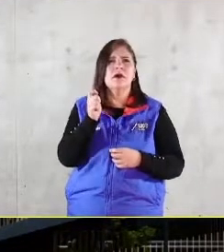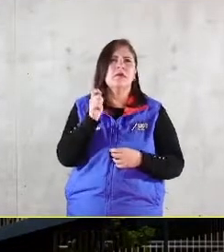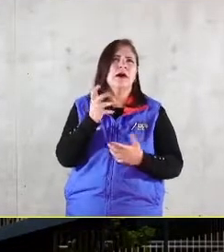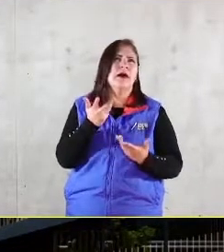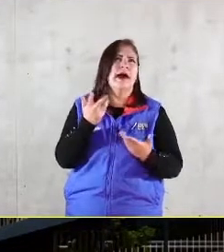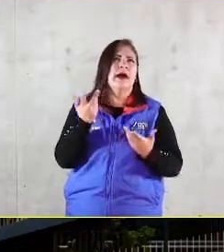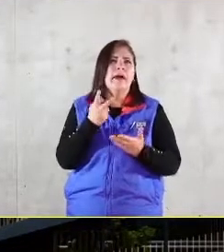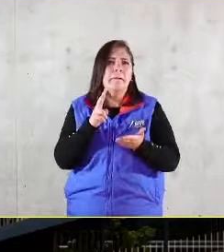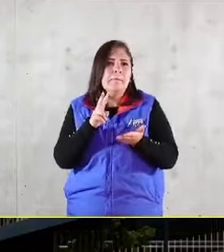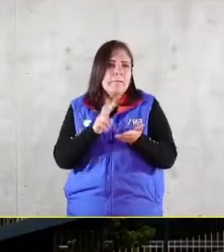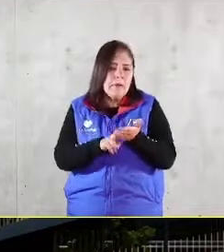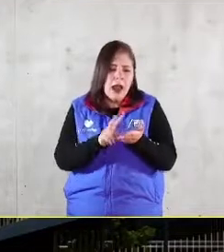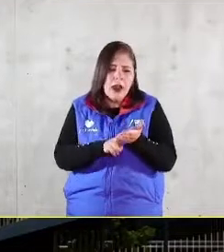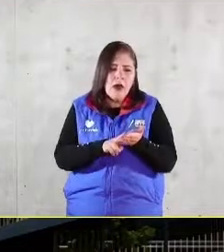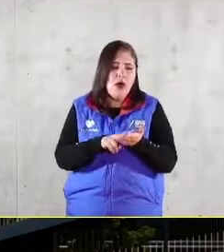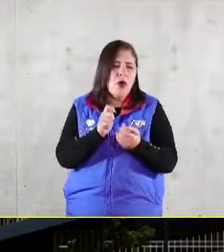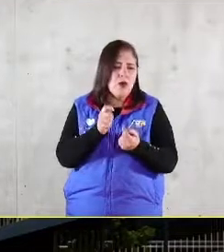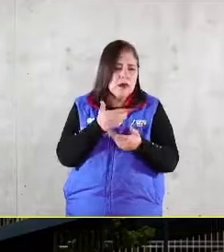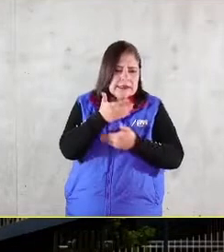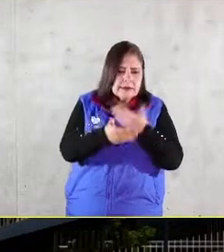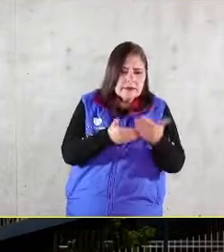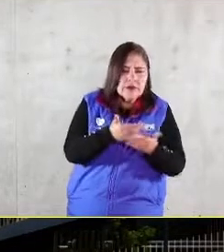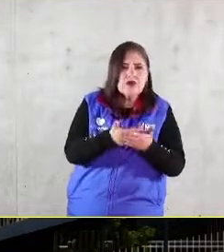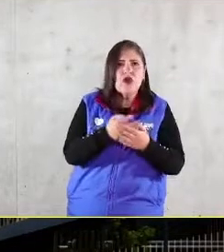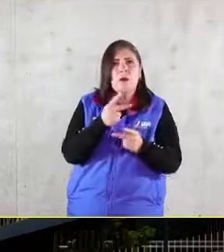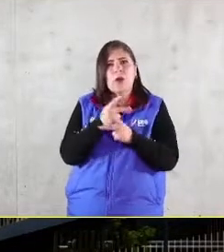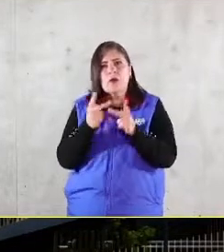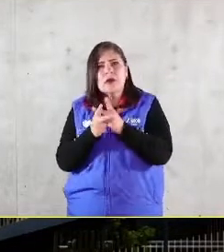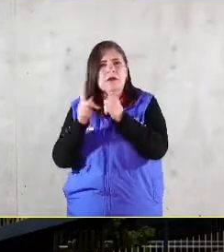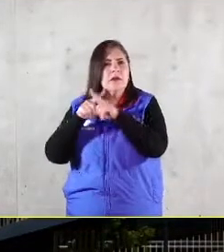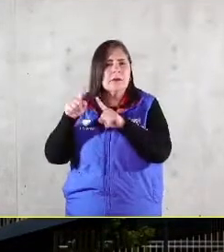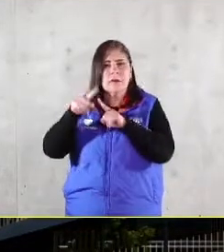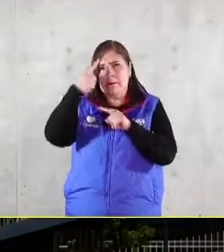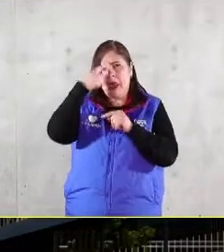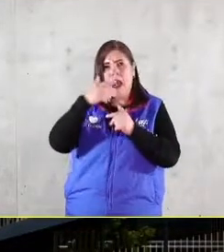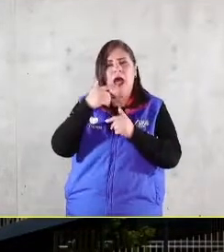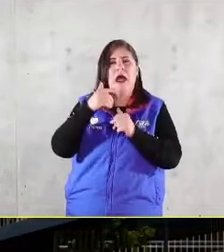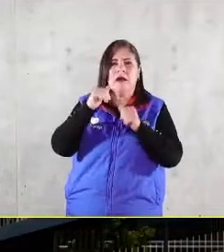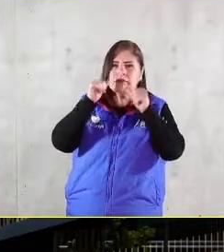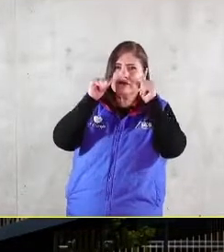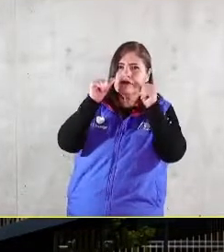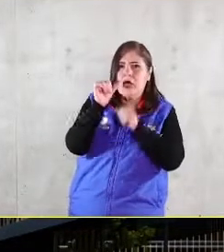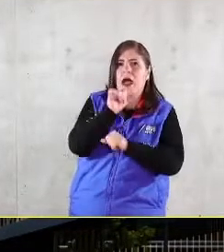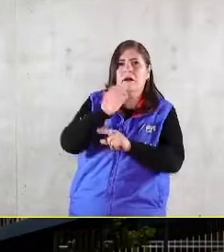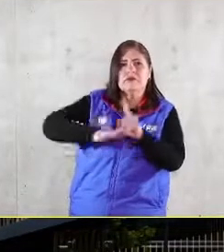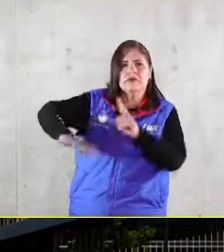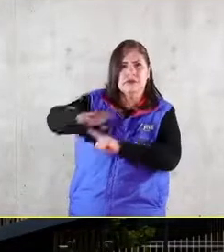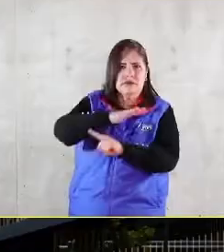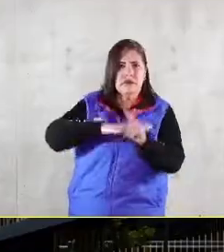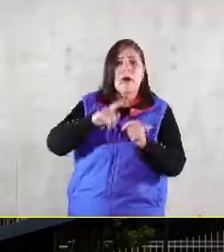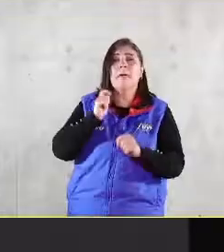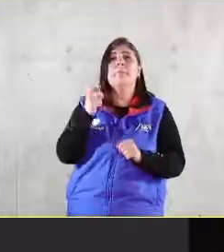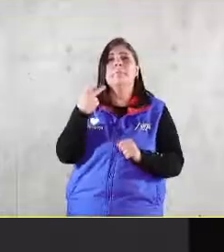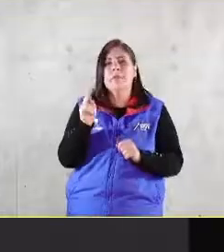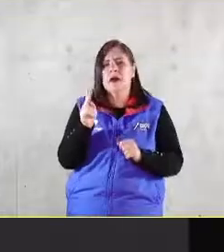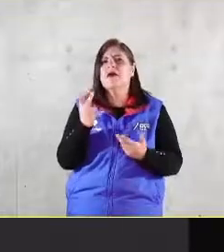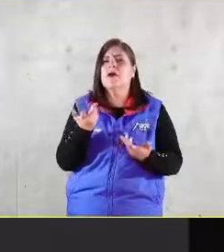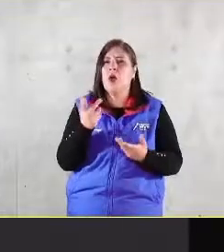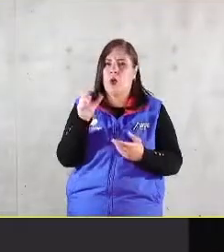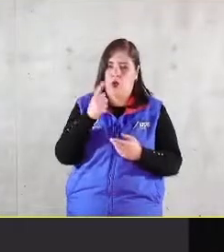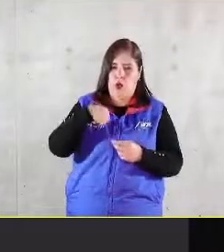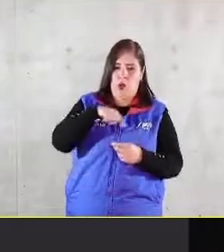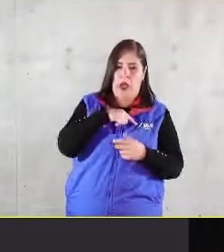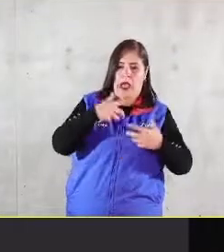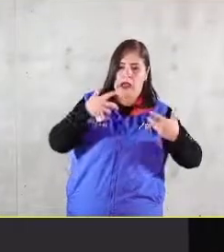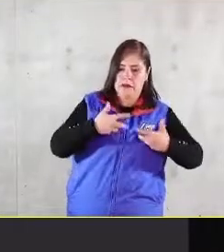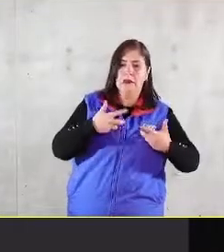valor a partir de los productos y servicios con los cuales servimos a la sociedad. Pero nosotros estamos convencidos de que al tiempo que hacemos eso,